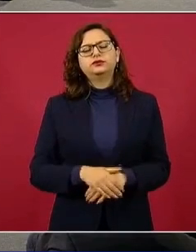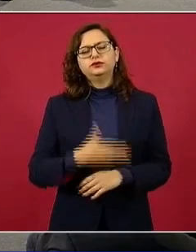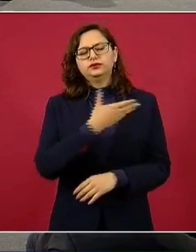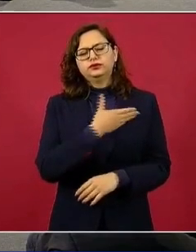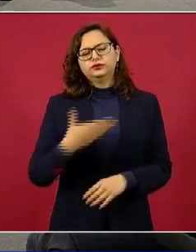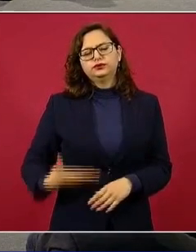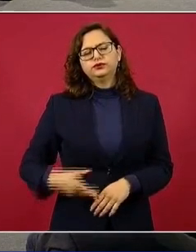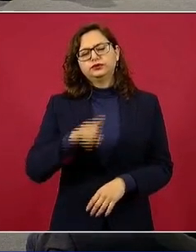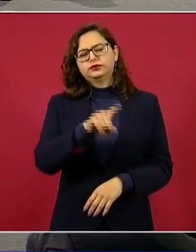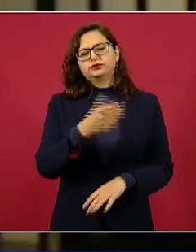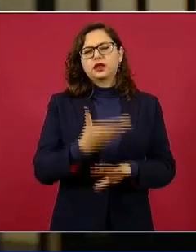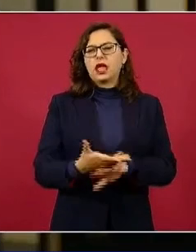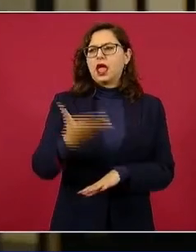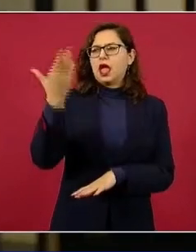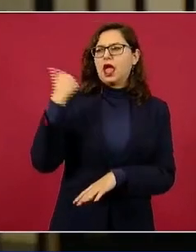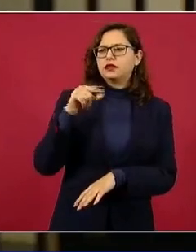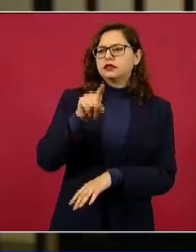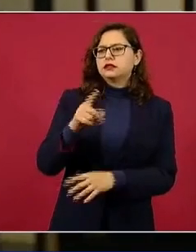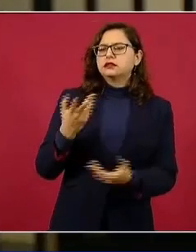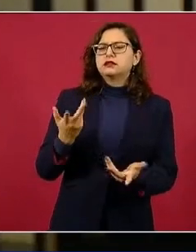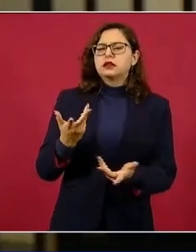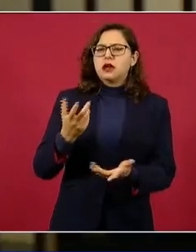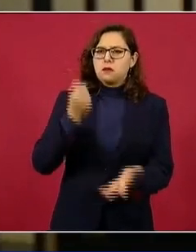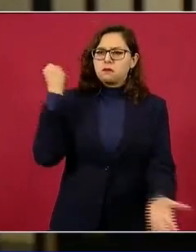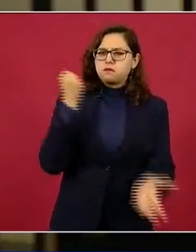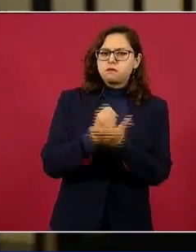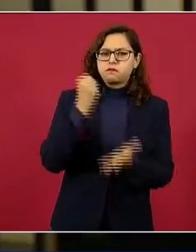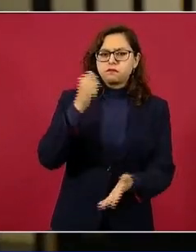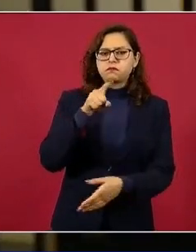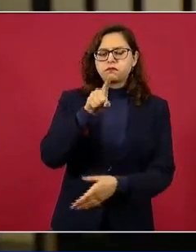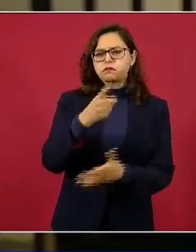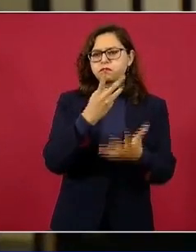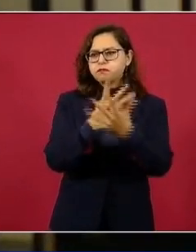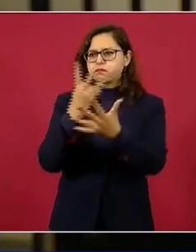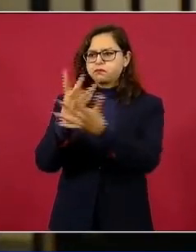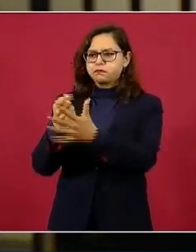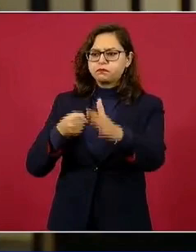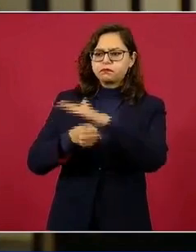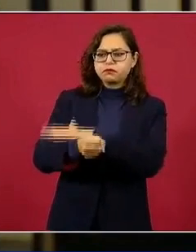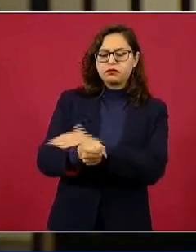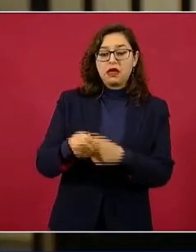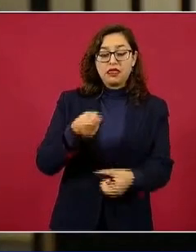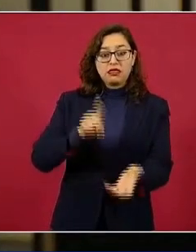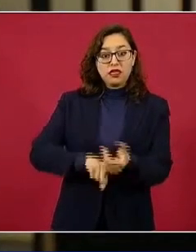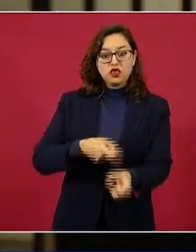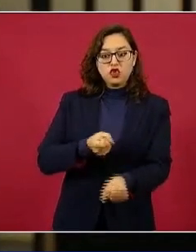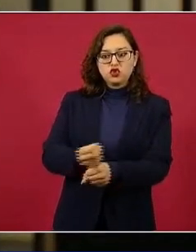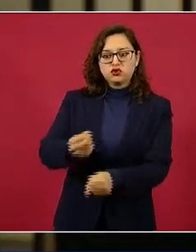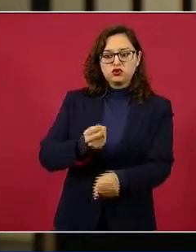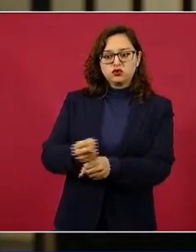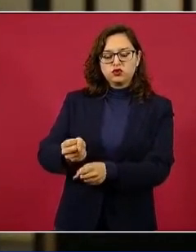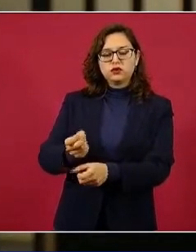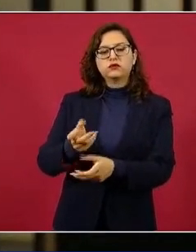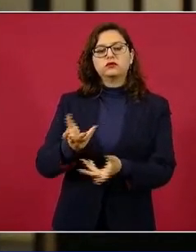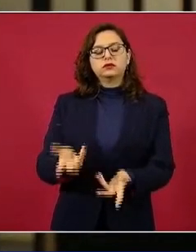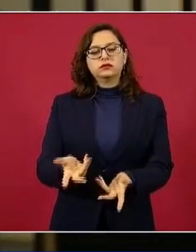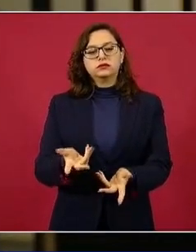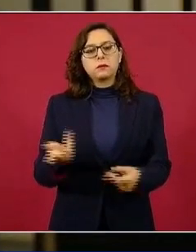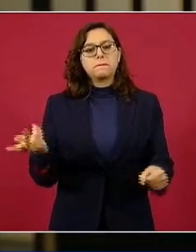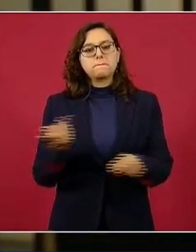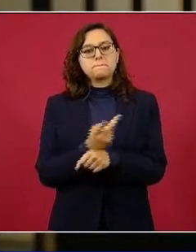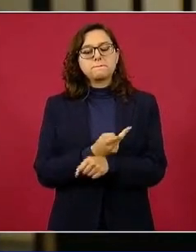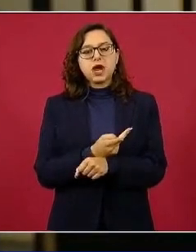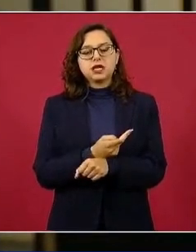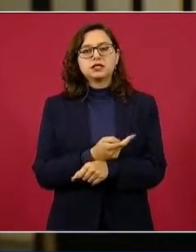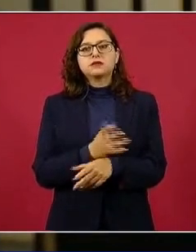torturados y otros presos, pero el órgano de prevención y redactación social reporta que sólo hay 18 personas para probable